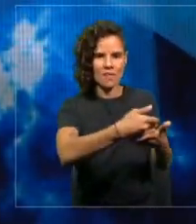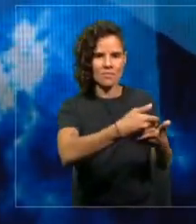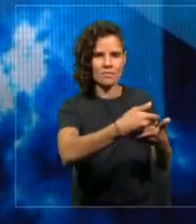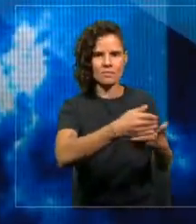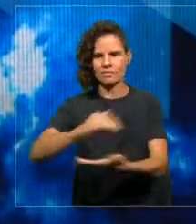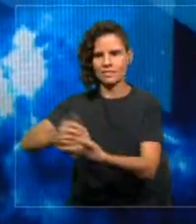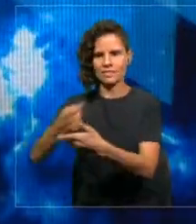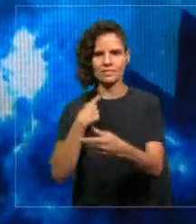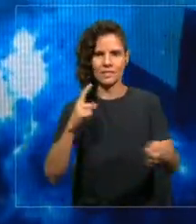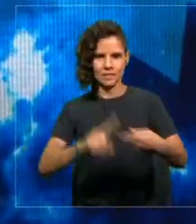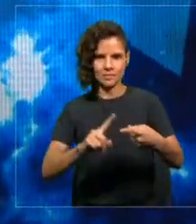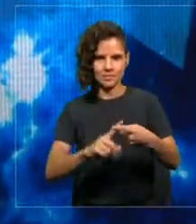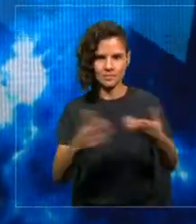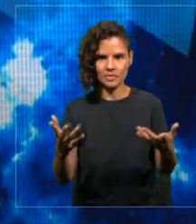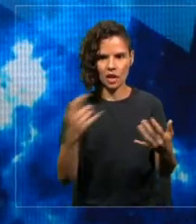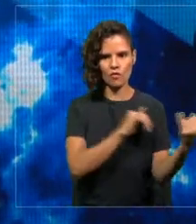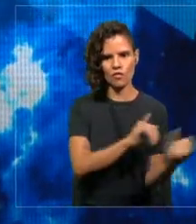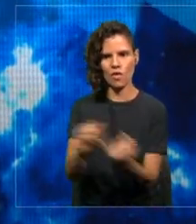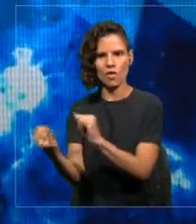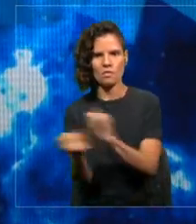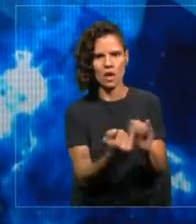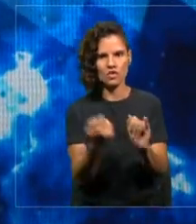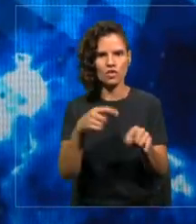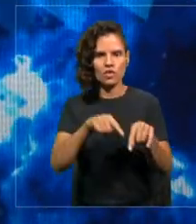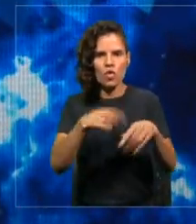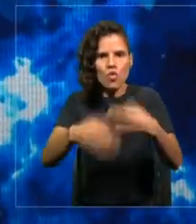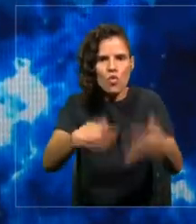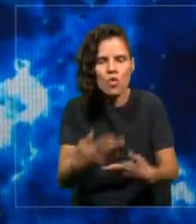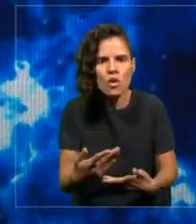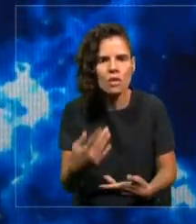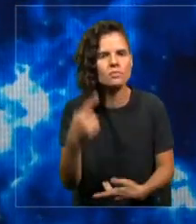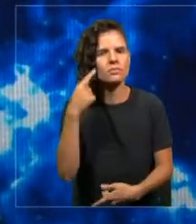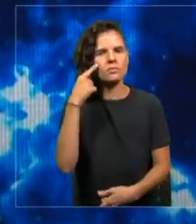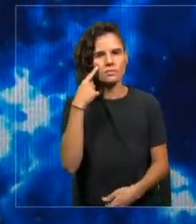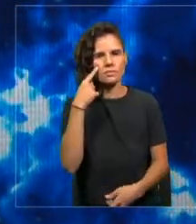y de información, ¿qué más debe cambiar?